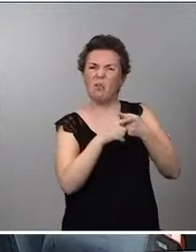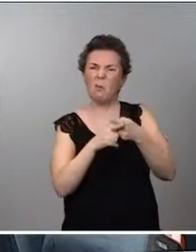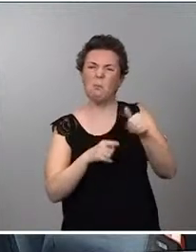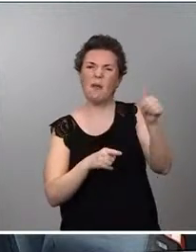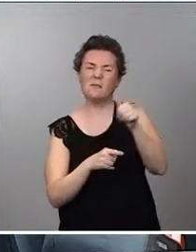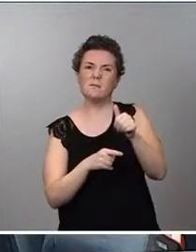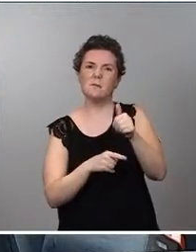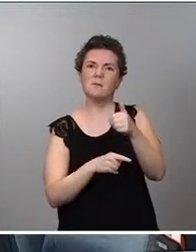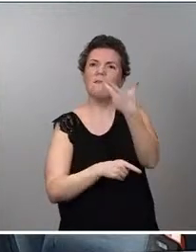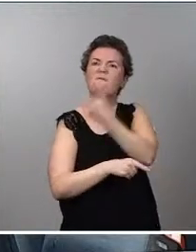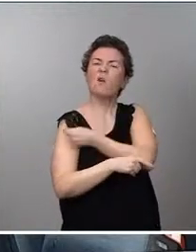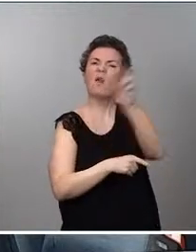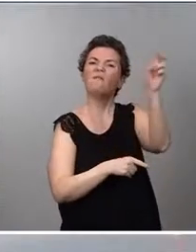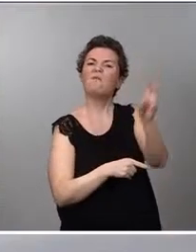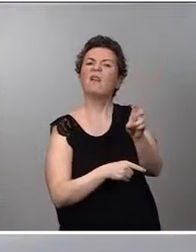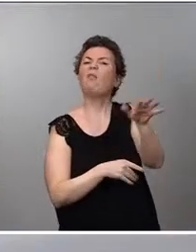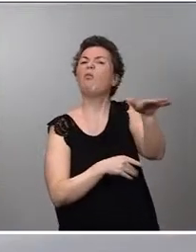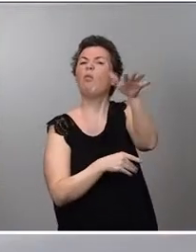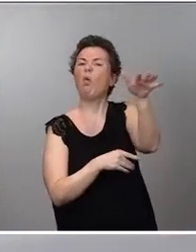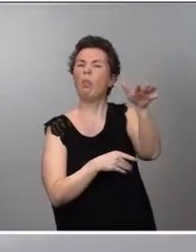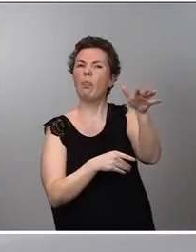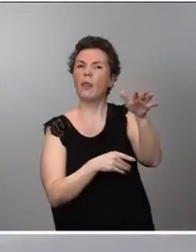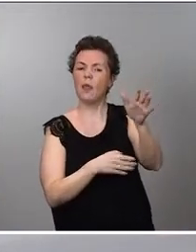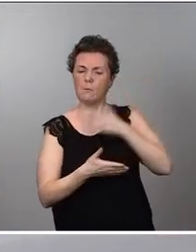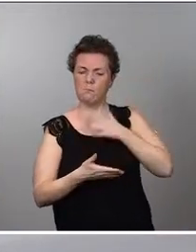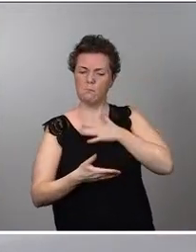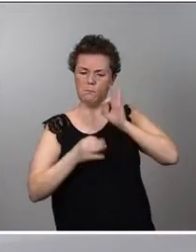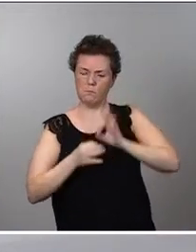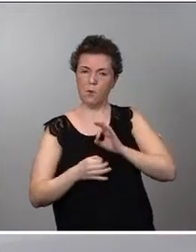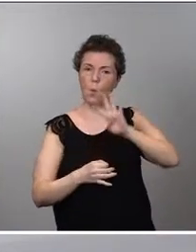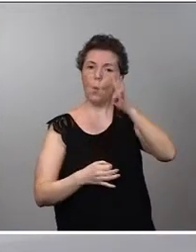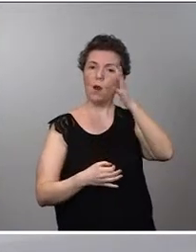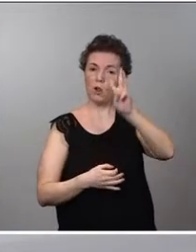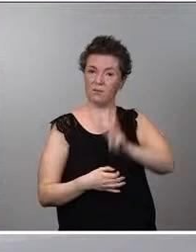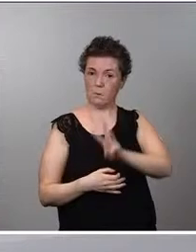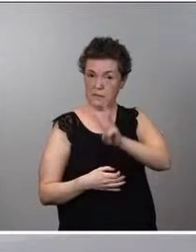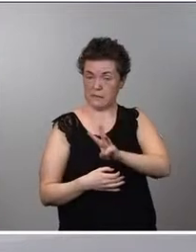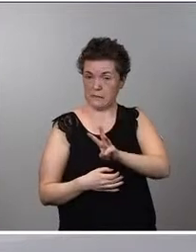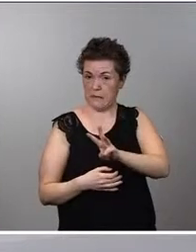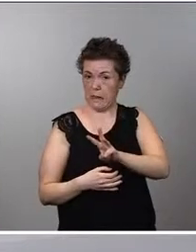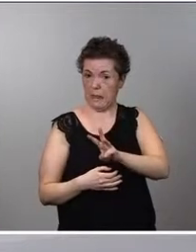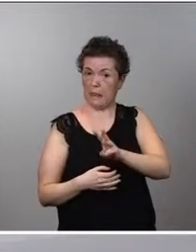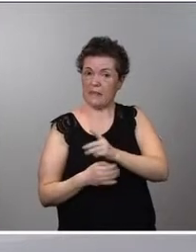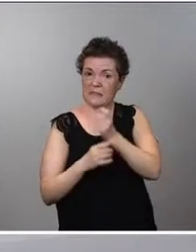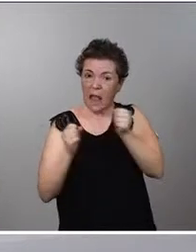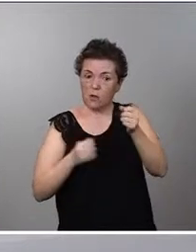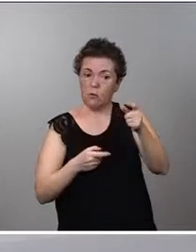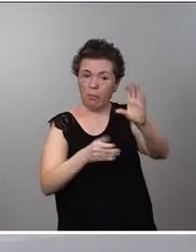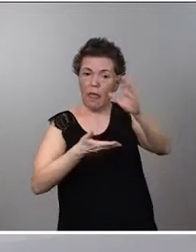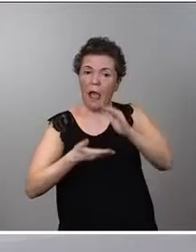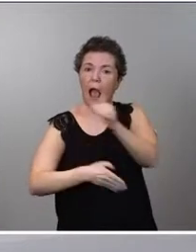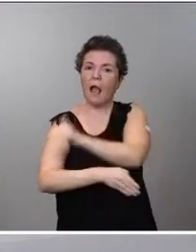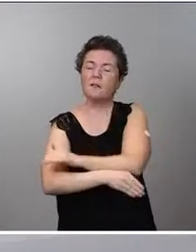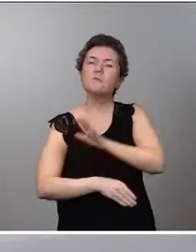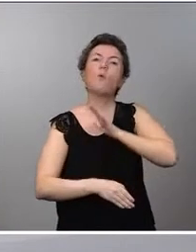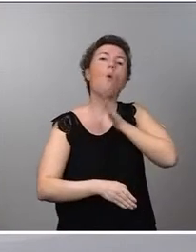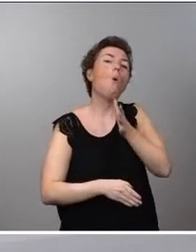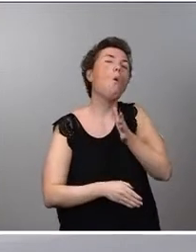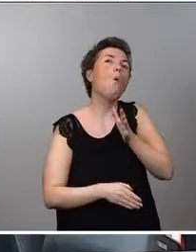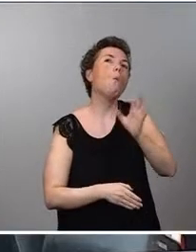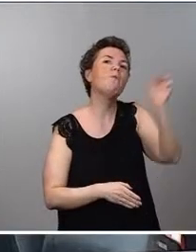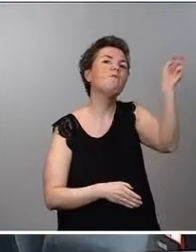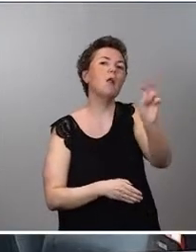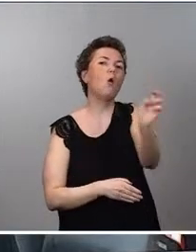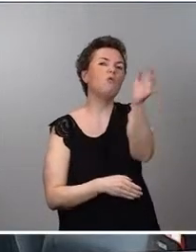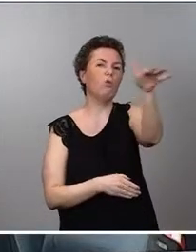si estas son vacunas de las que nos correspondían en el cuarto trimestre del año que se adelantan o si surgen de otro lugar diferente.